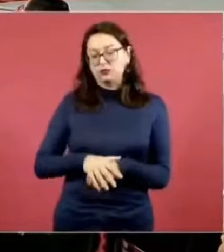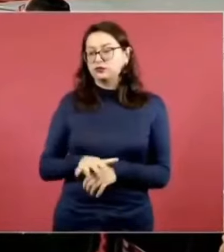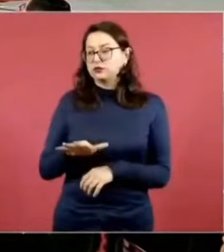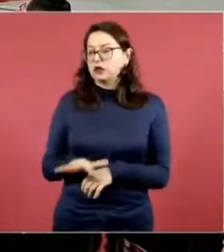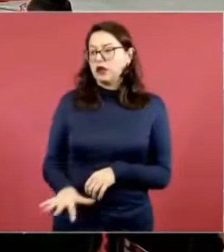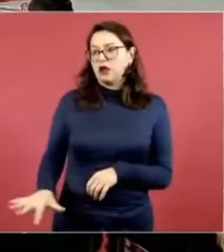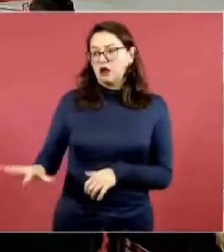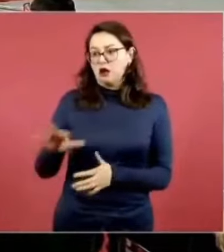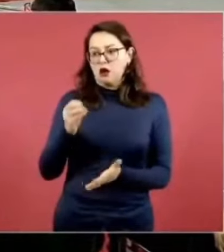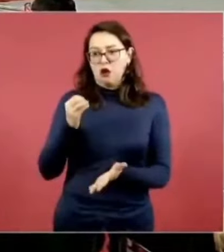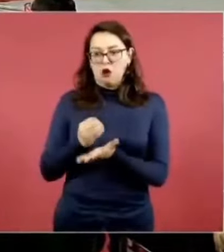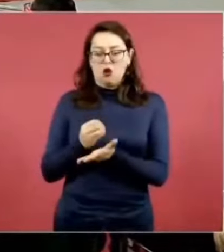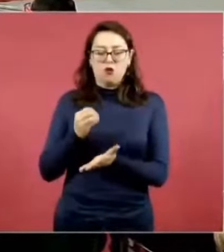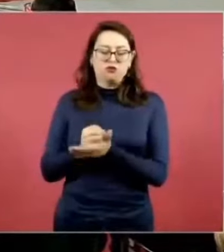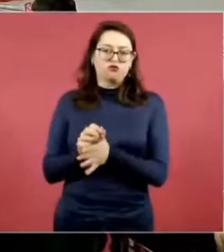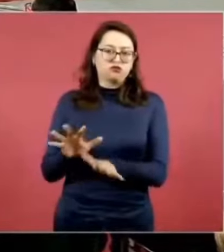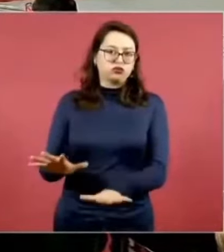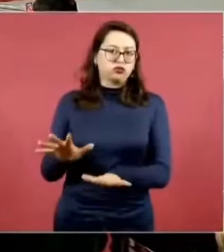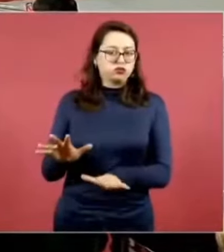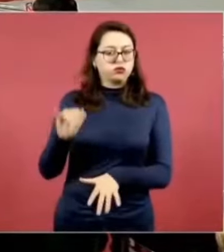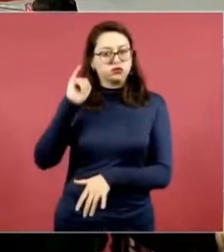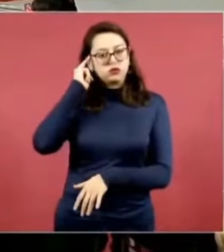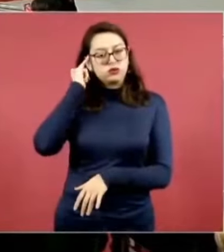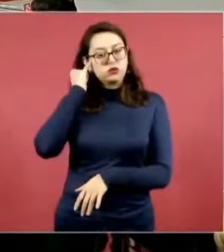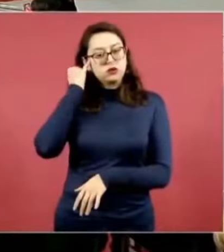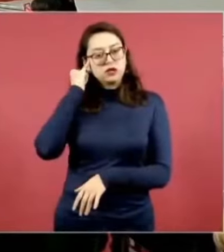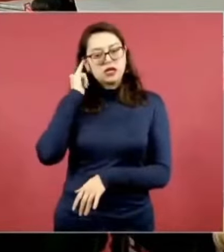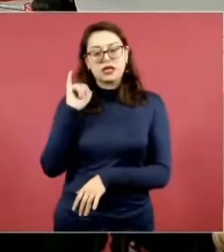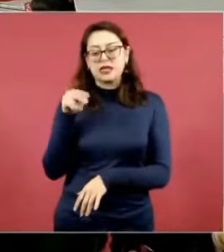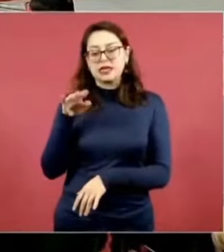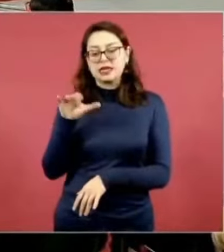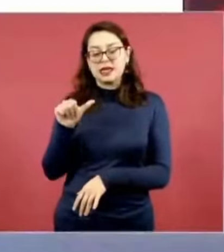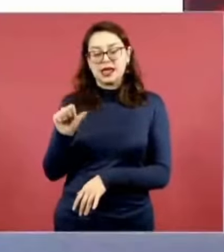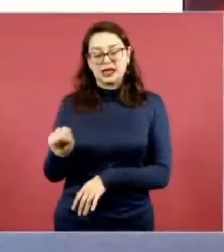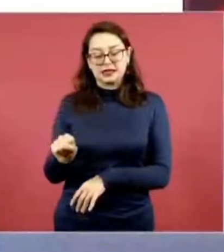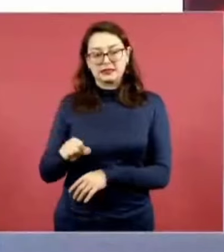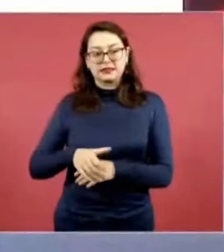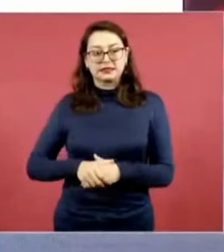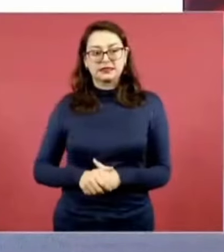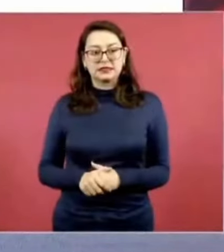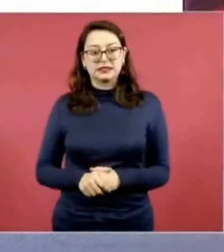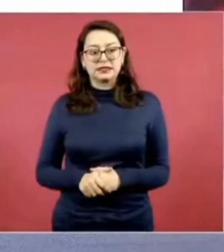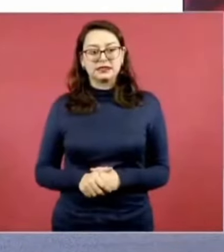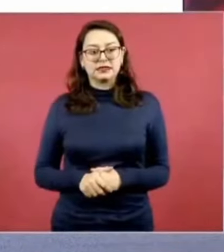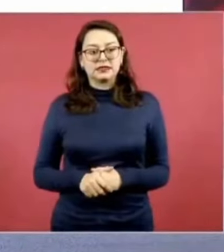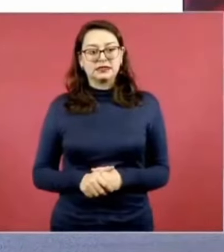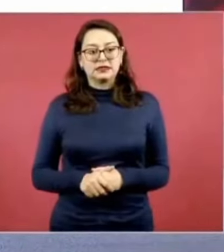de los incas le pidió a cambiar en luz